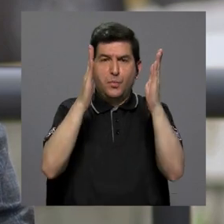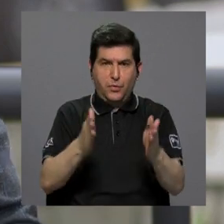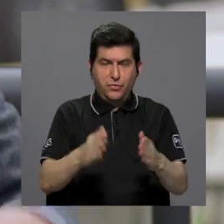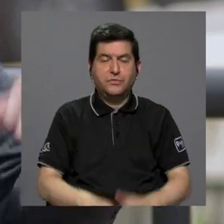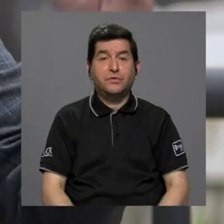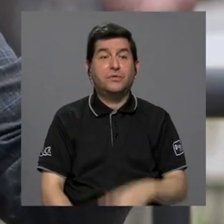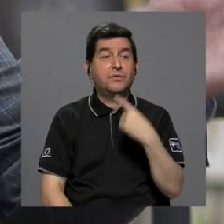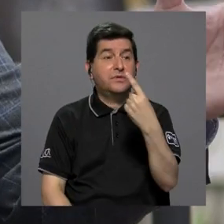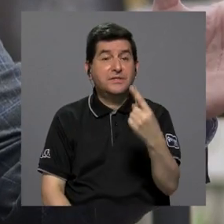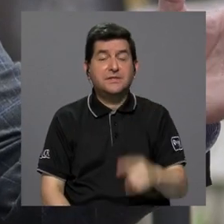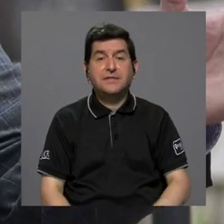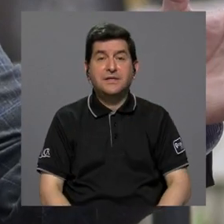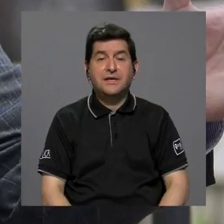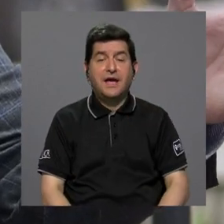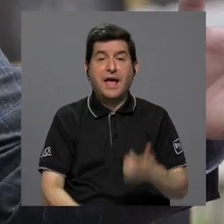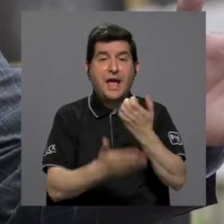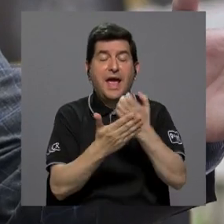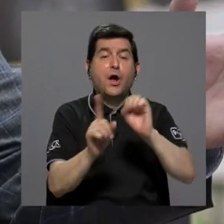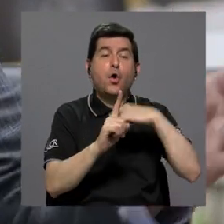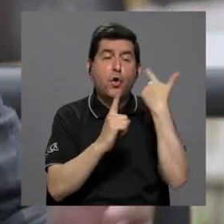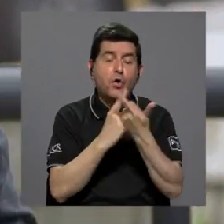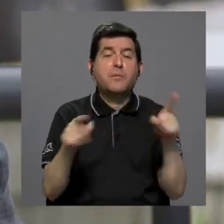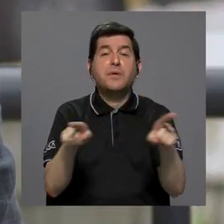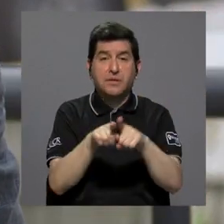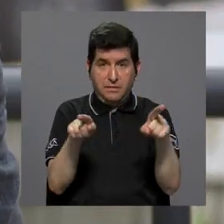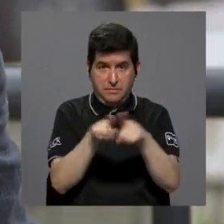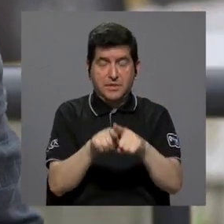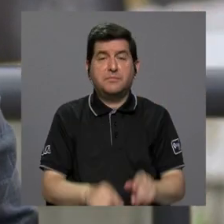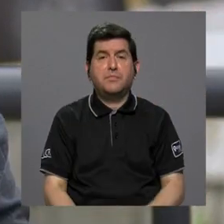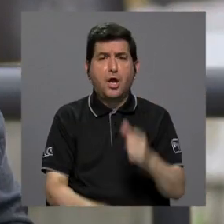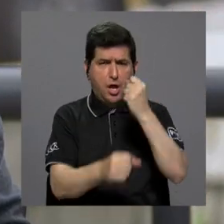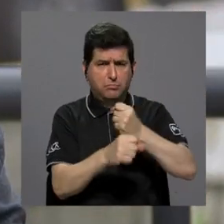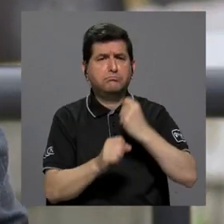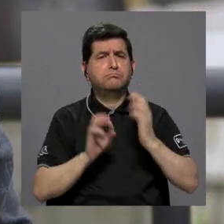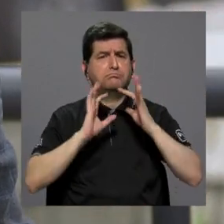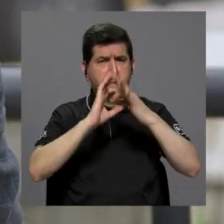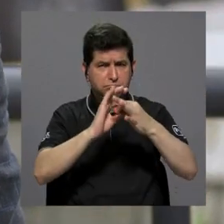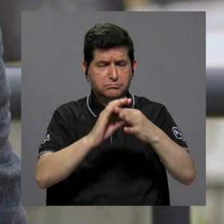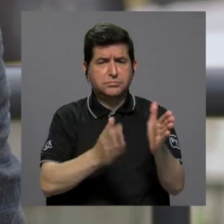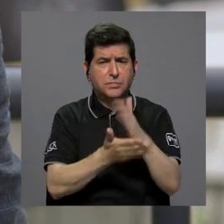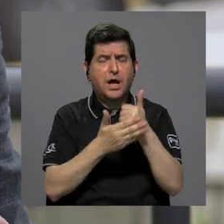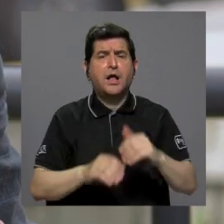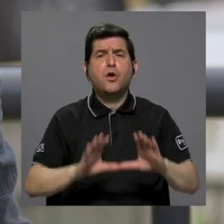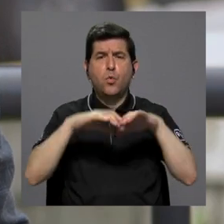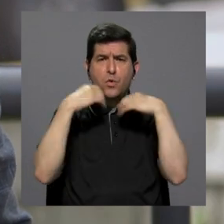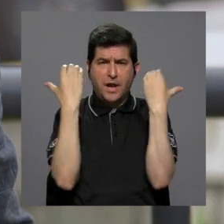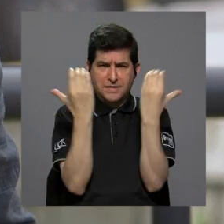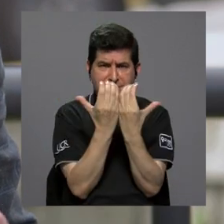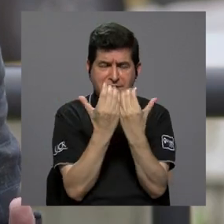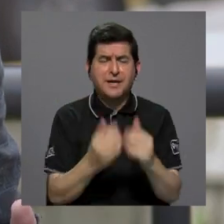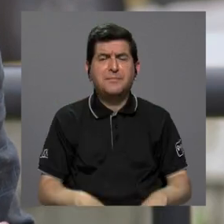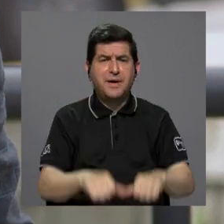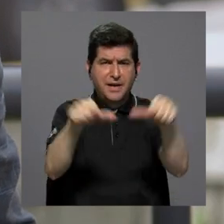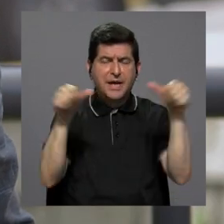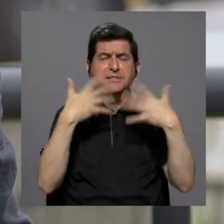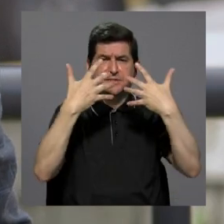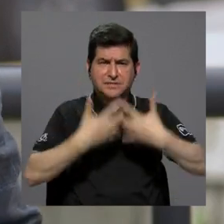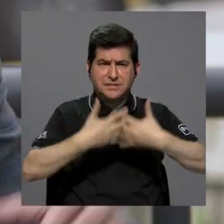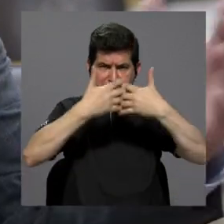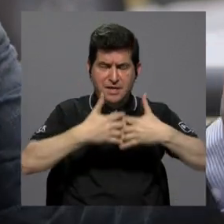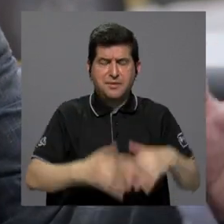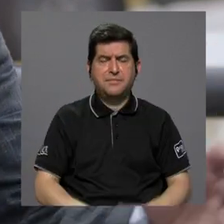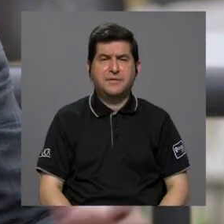productivo, mencioné el sector de economía social, pero también vamos a trabajar de la mano de algunas cámaras del sector